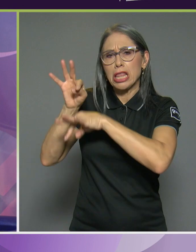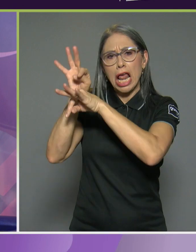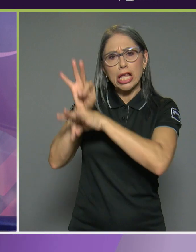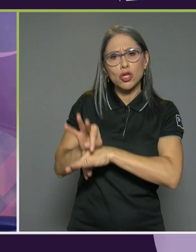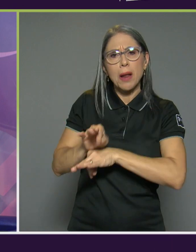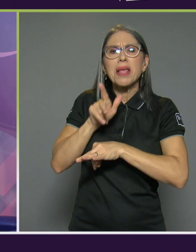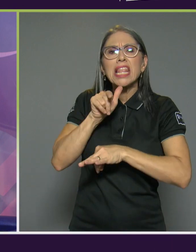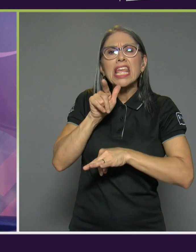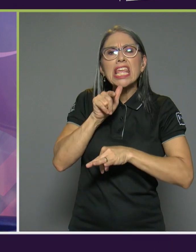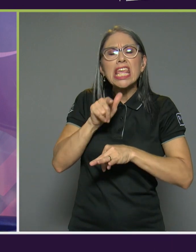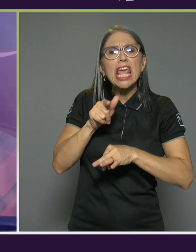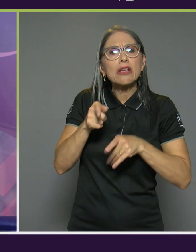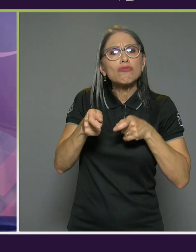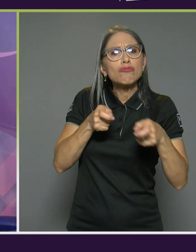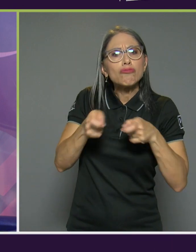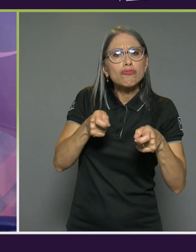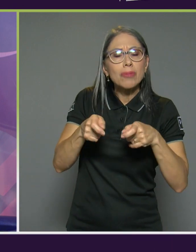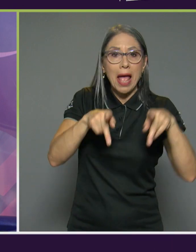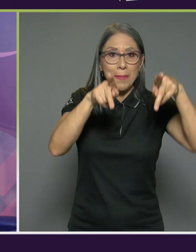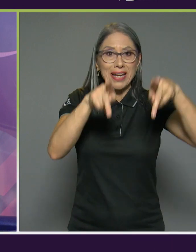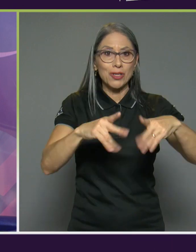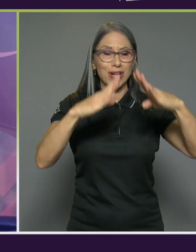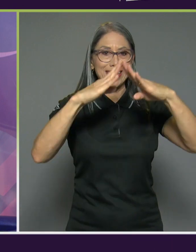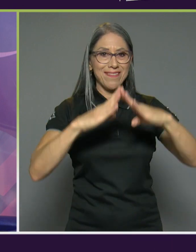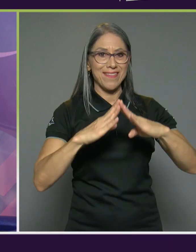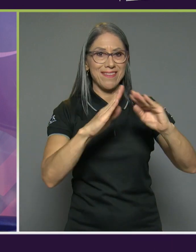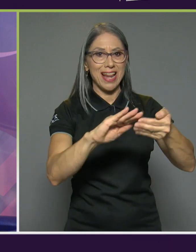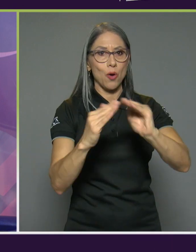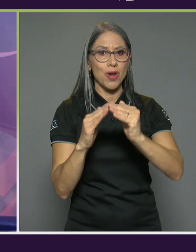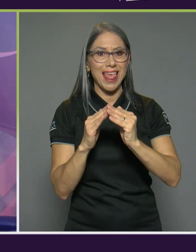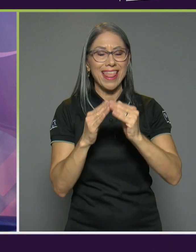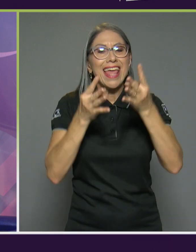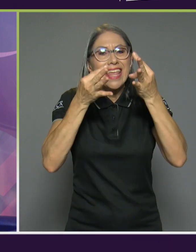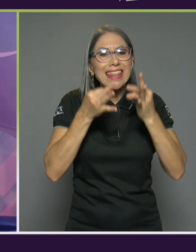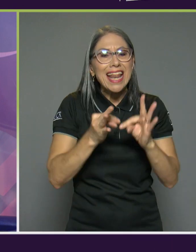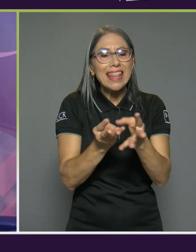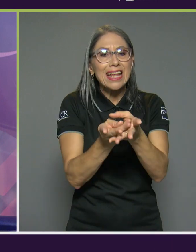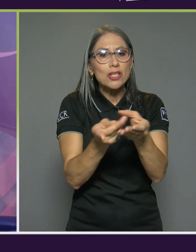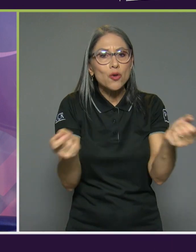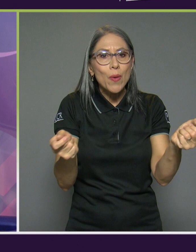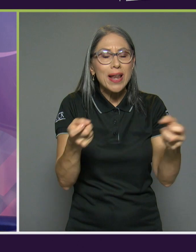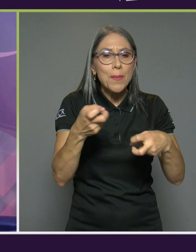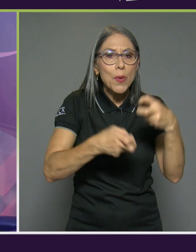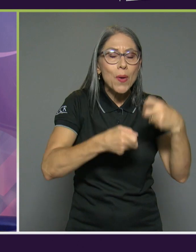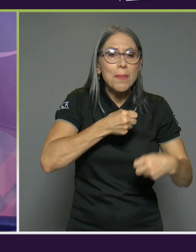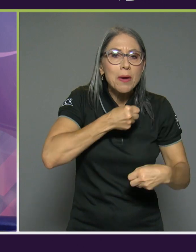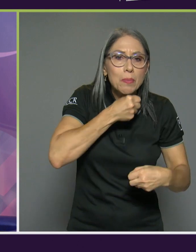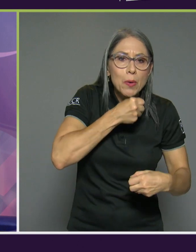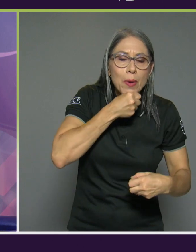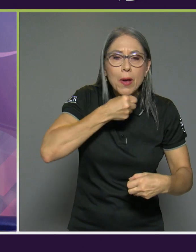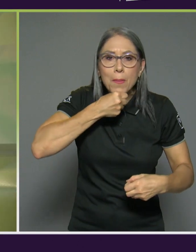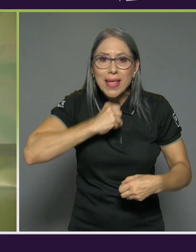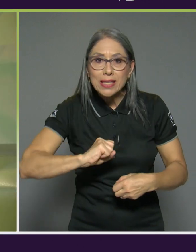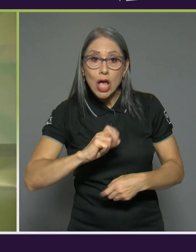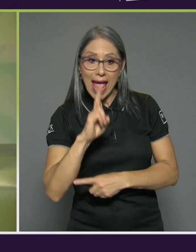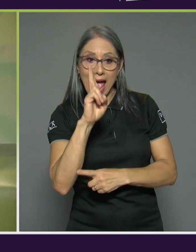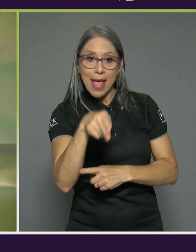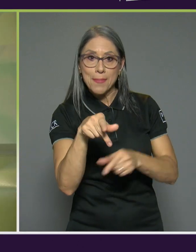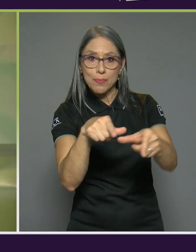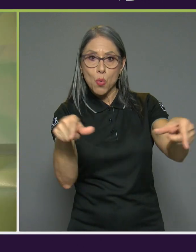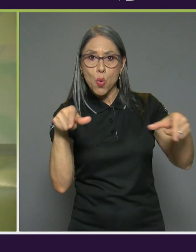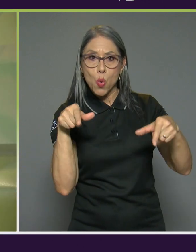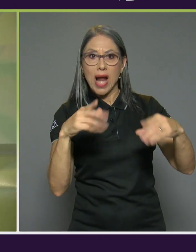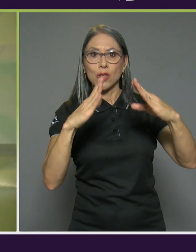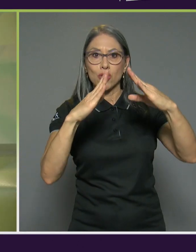que voluntariamente tratan de resolver el problema de envejecimiento y vejez ahí mismo en su contexto local si de repente